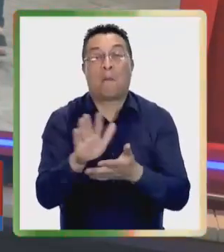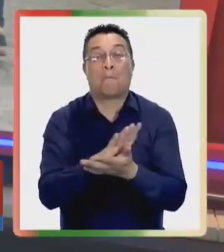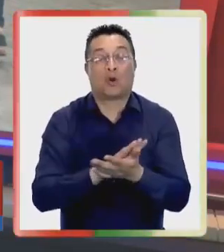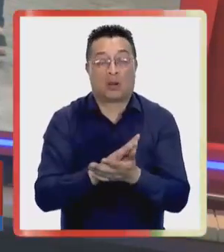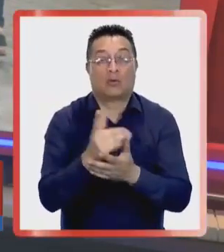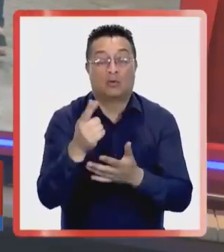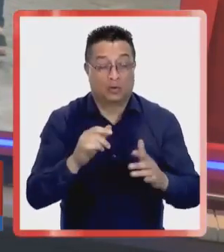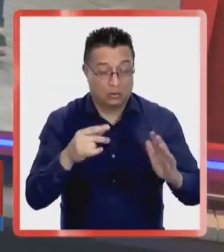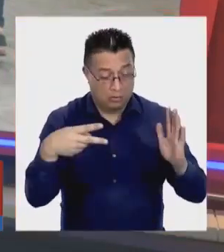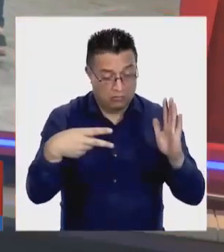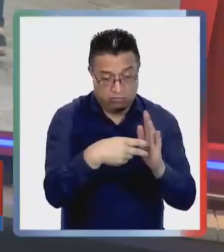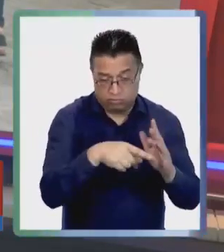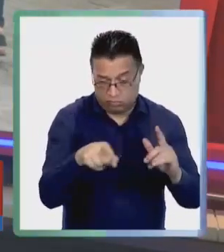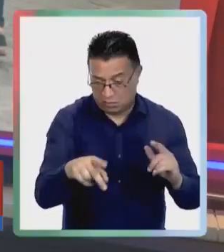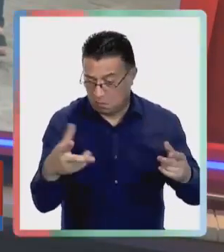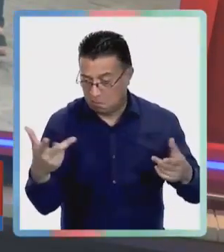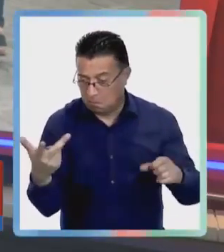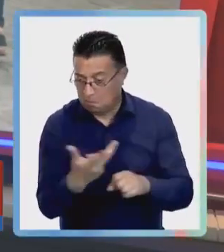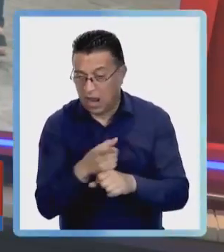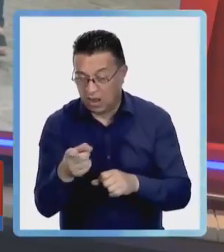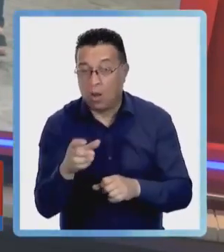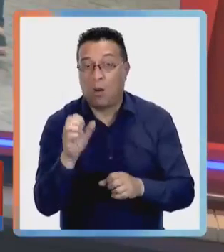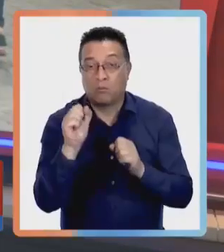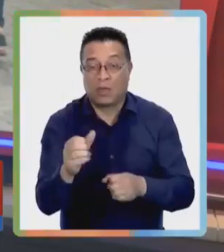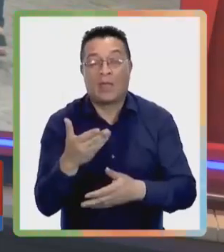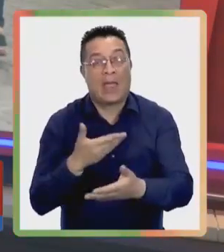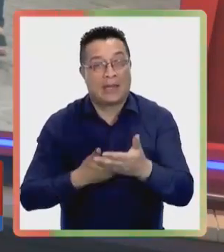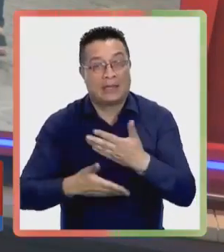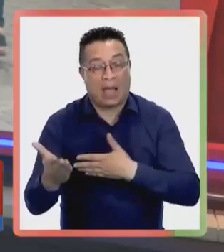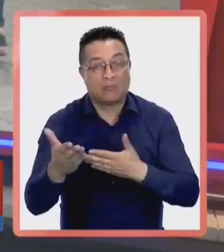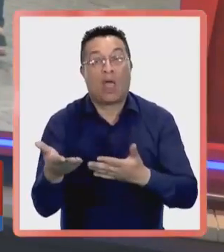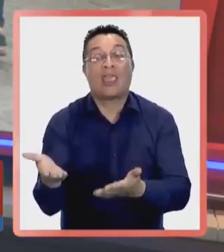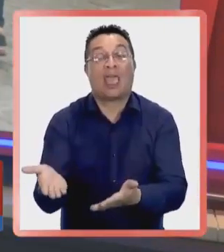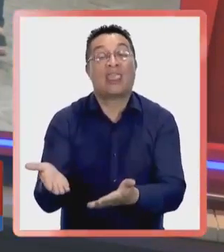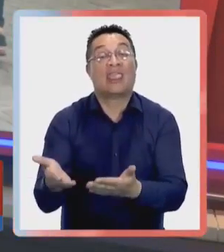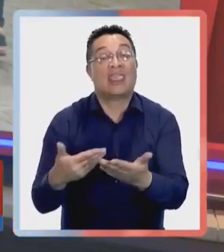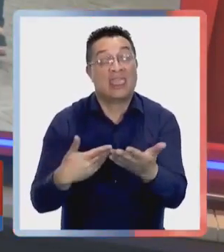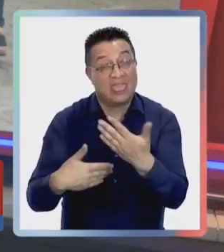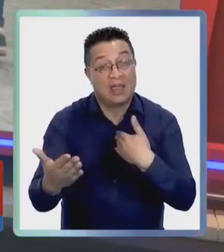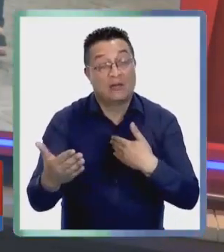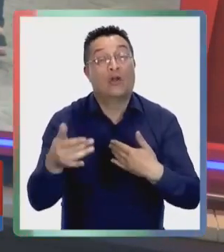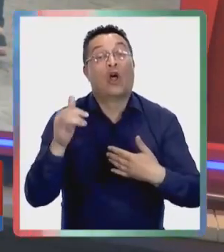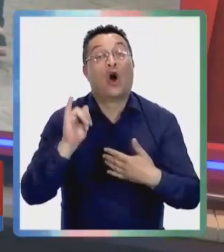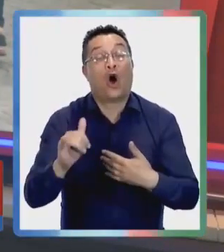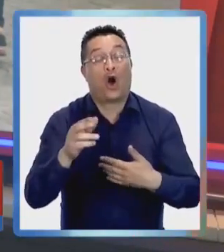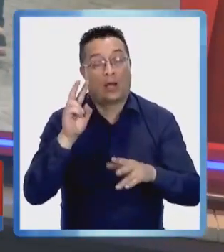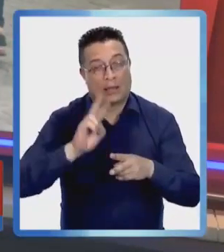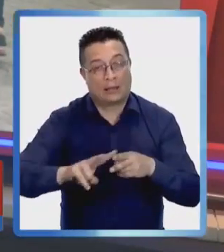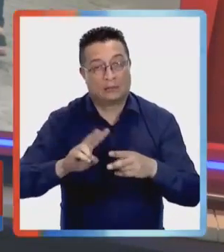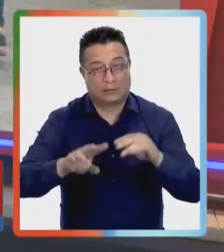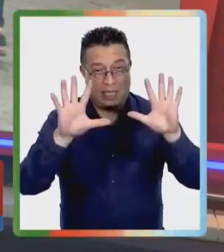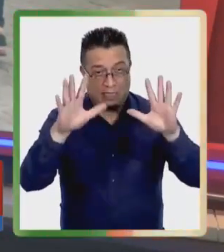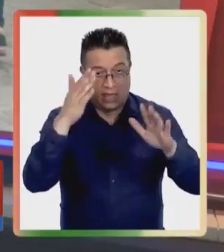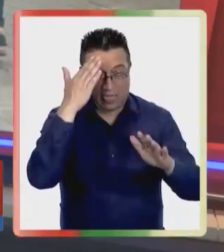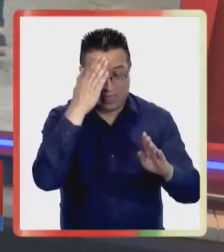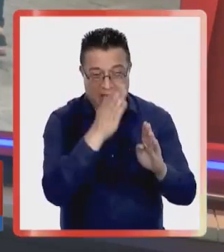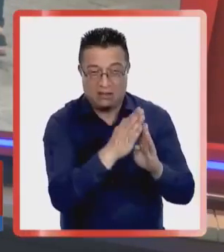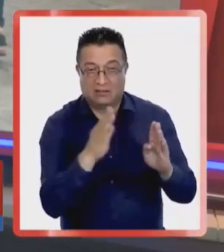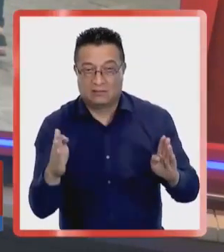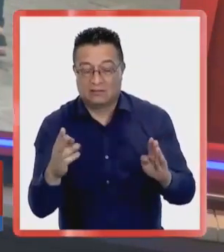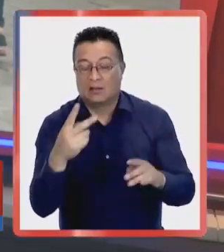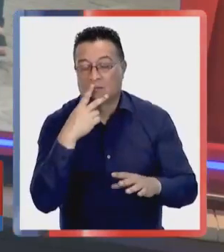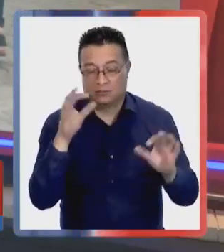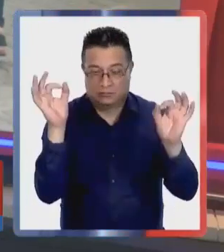consumidor. El CERNAC lanzó una campaña en todo el país. Por ejemplo, si un aparato electrónico resulta defectuoso, el cliente puede solicitar el cambio,